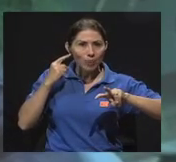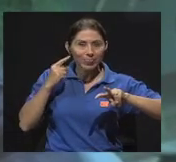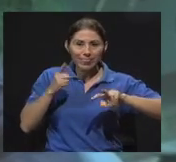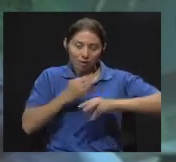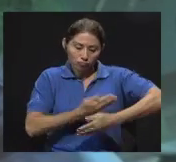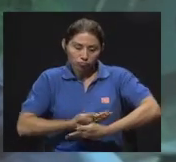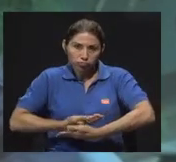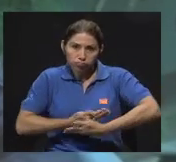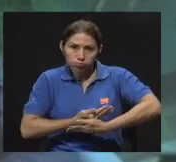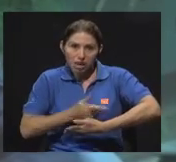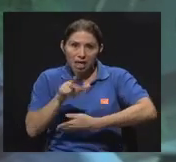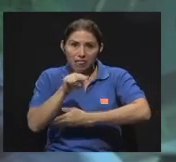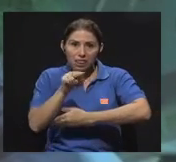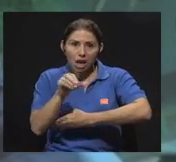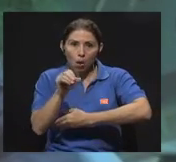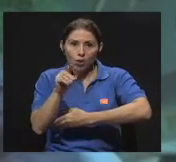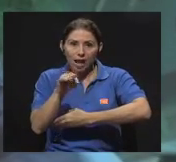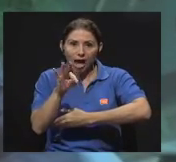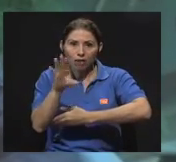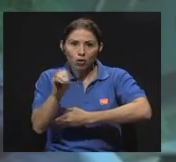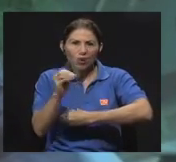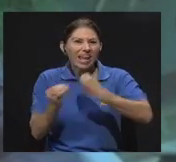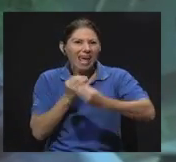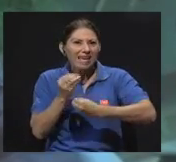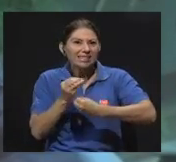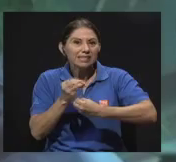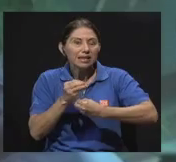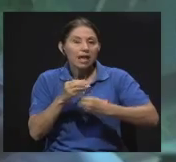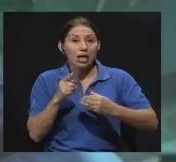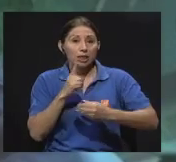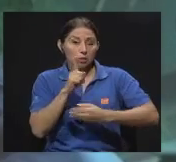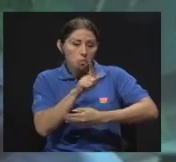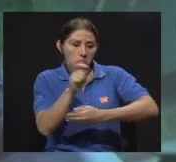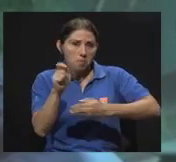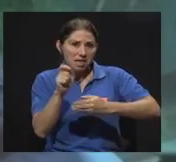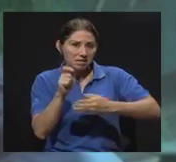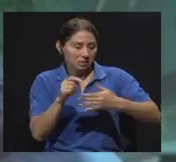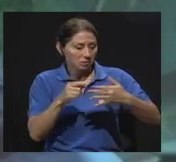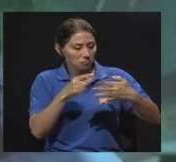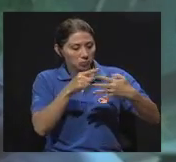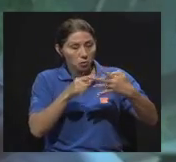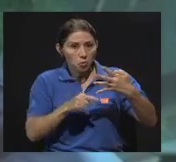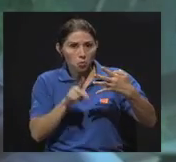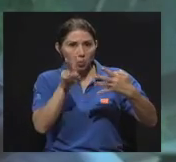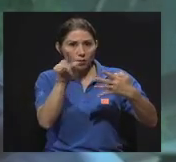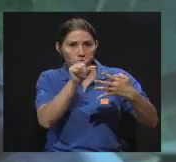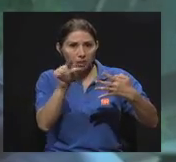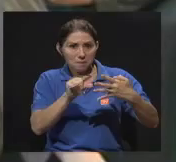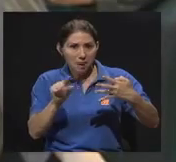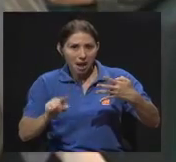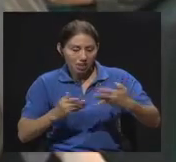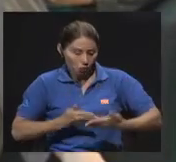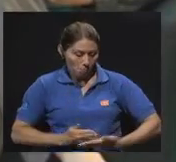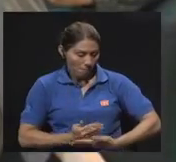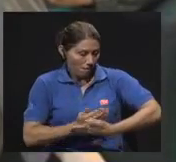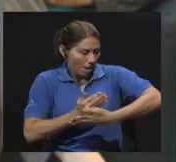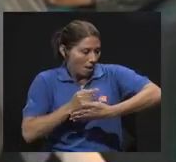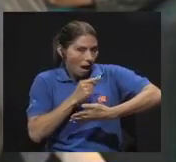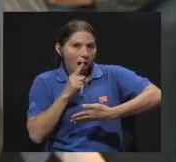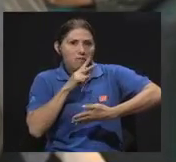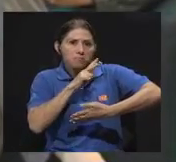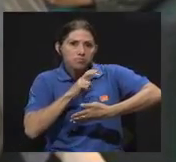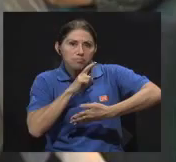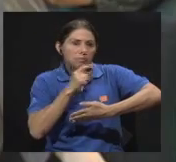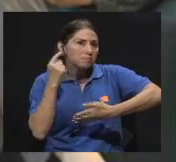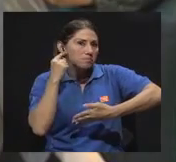es un niño de menos de un mes de nacido. Entonces la idea es examinar a todos los niños en sus primeras cuatro semanas. Es decir, que salga